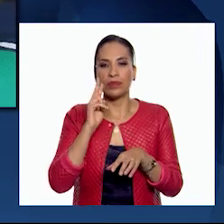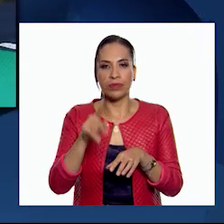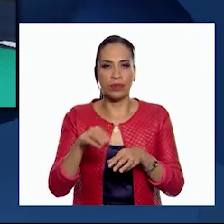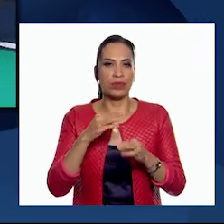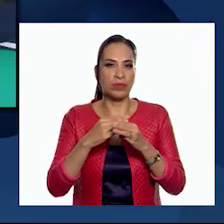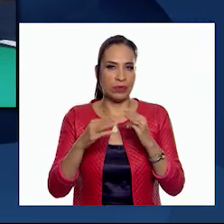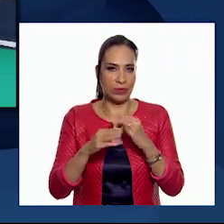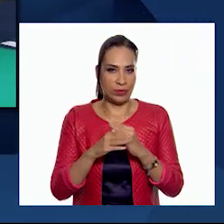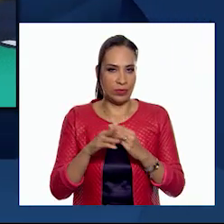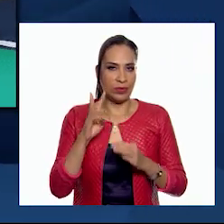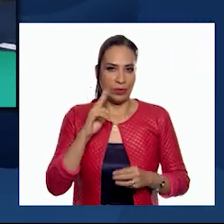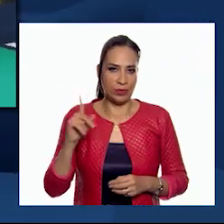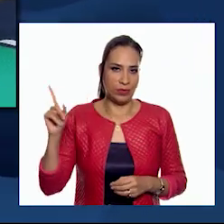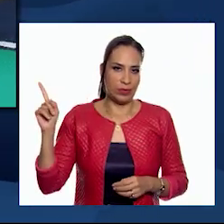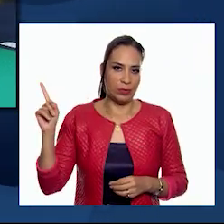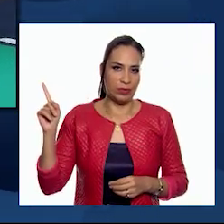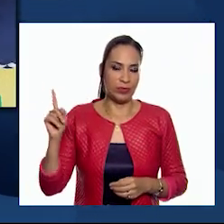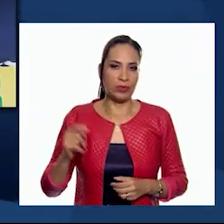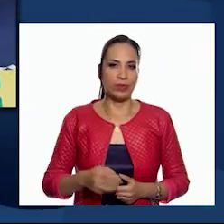materiales.